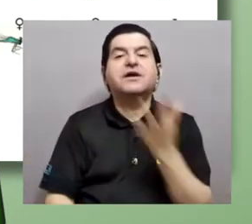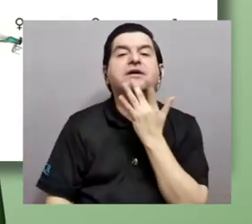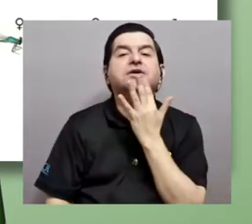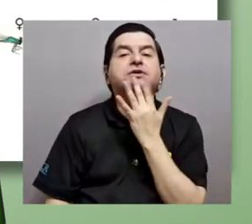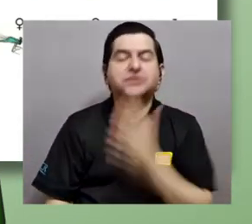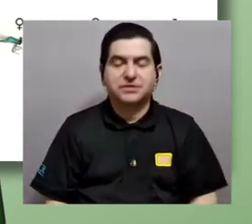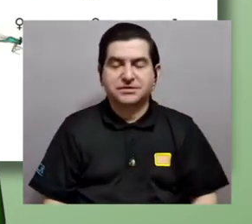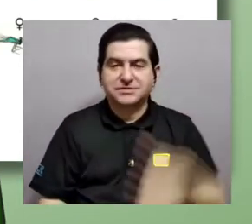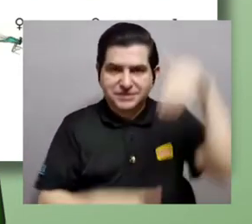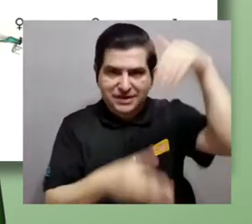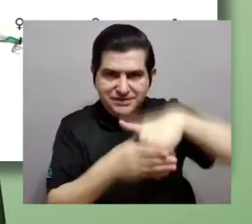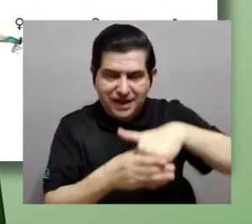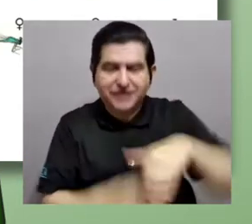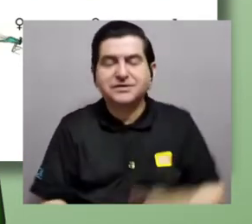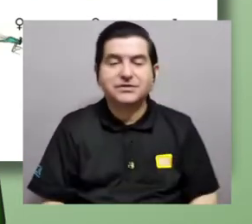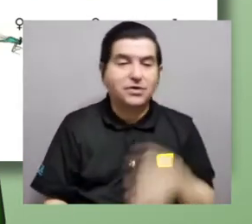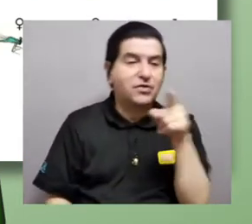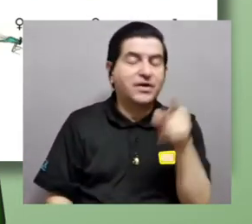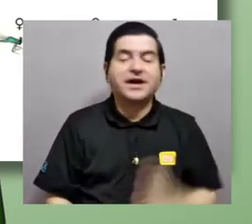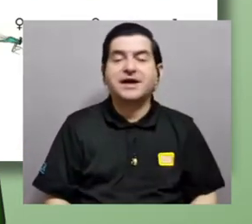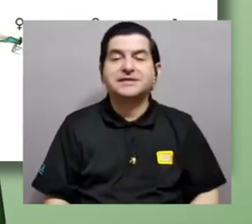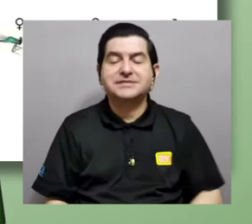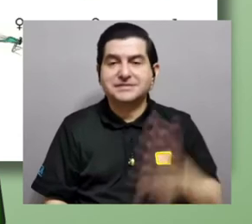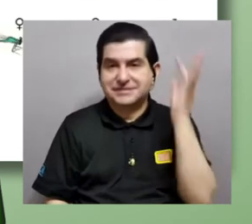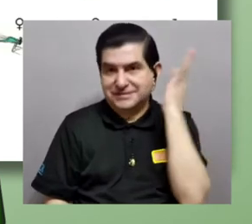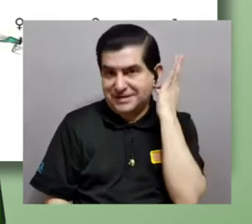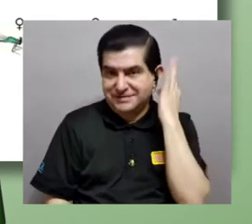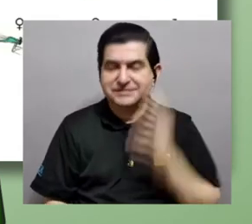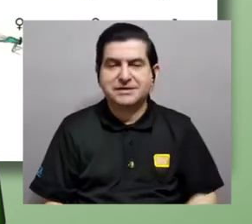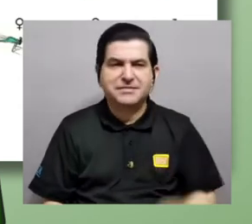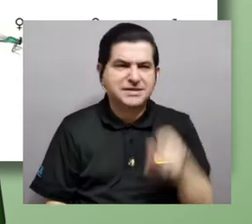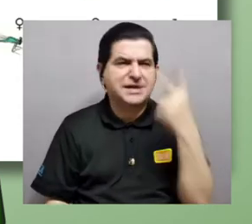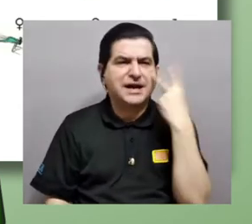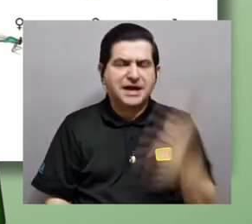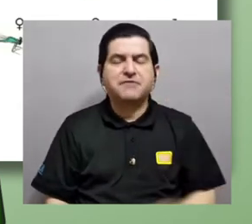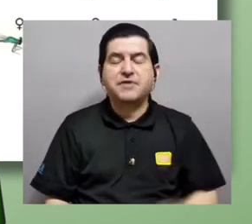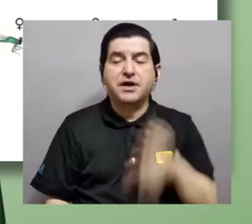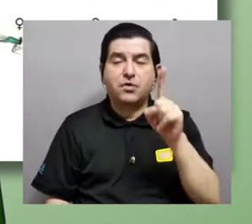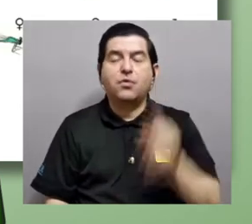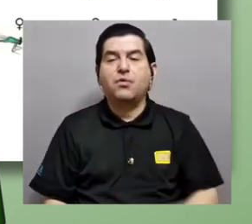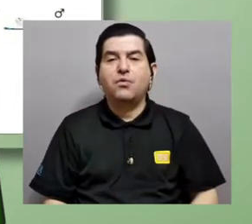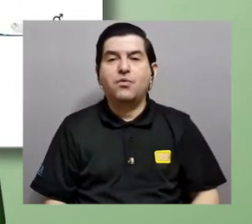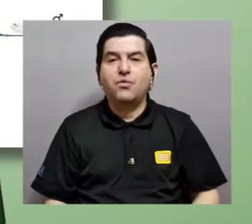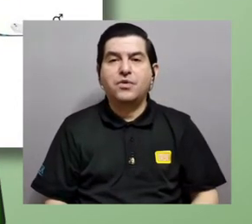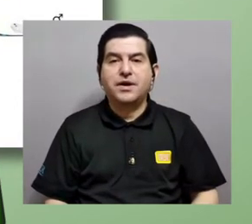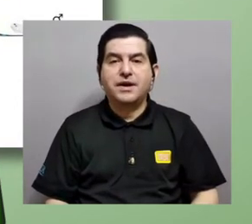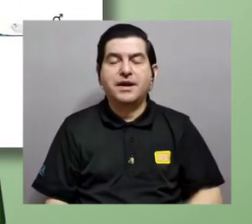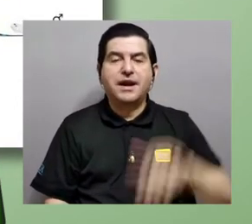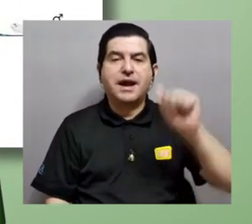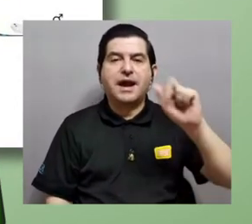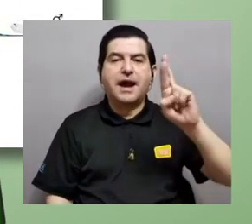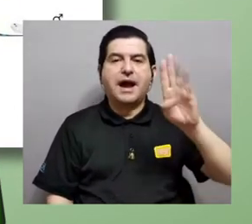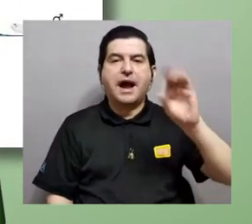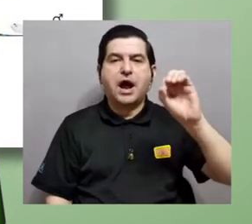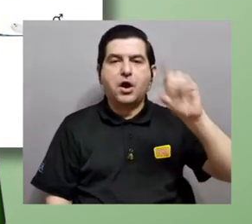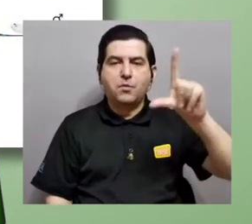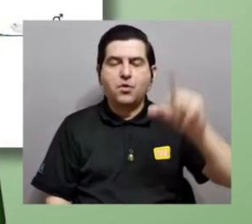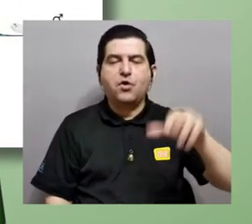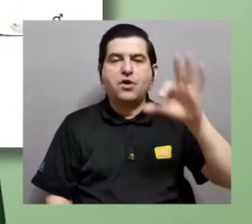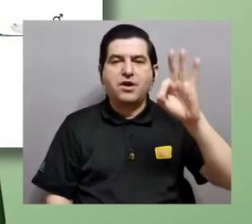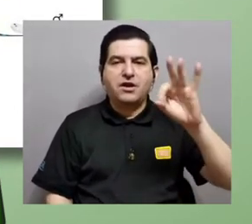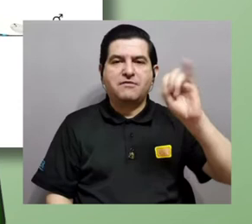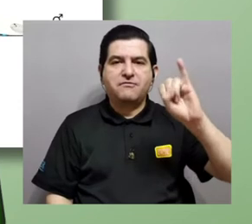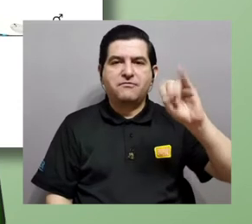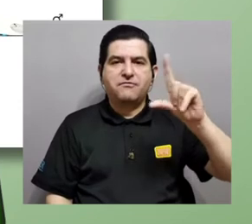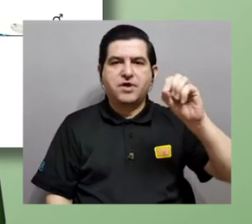dentro de las hembras. Lo que ven acá es un árbol filogenético para aproximadamente 400 de